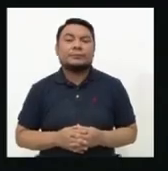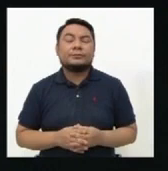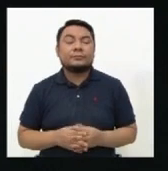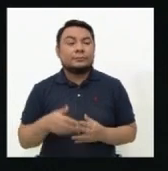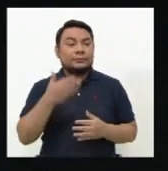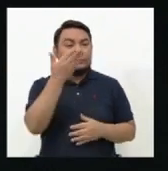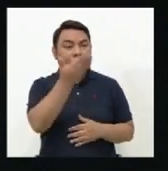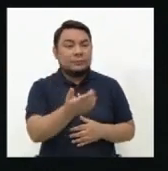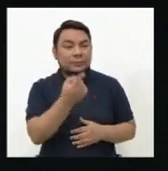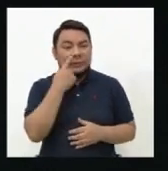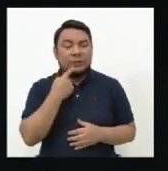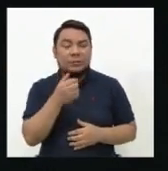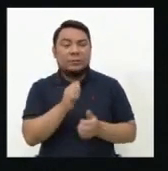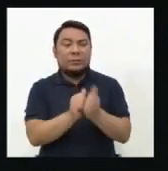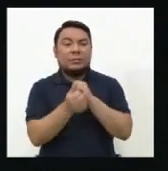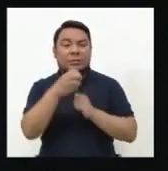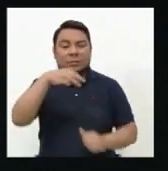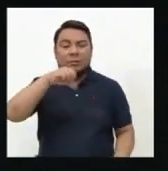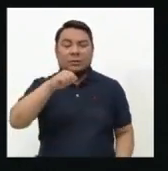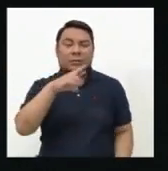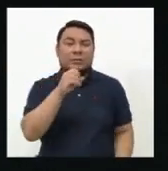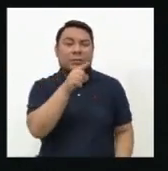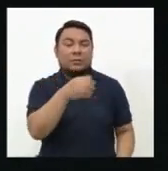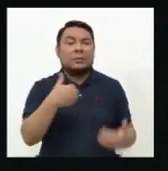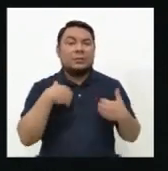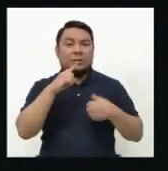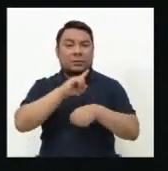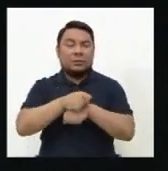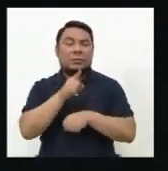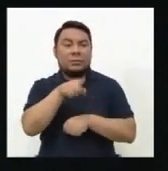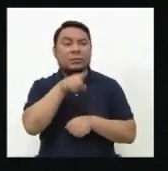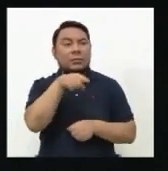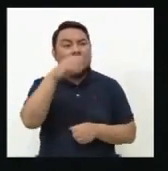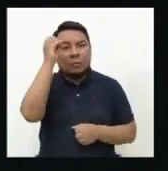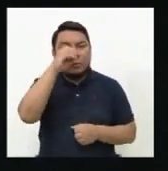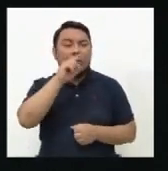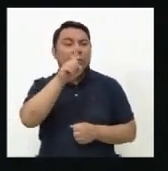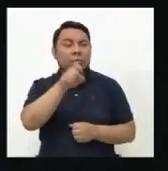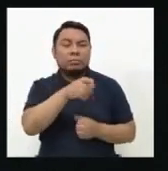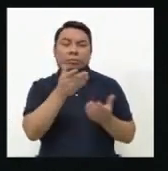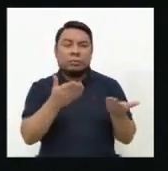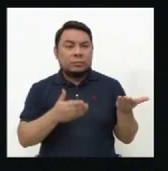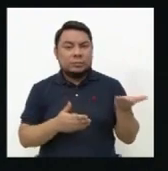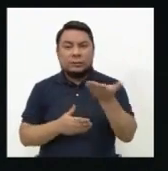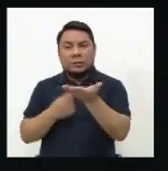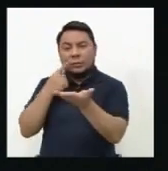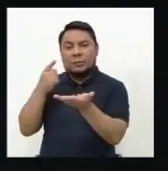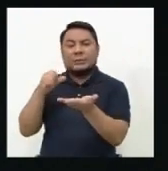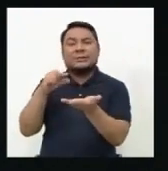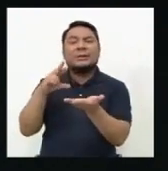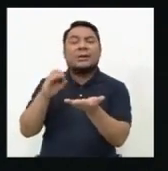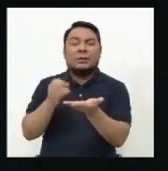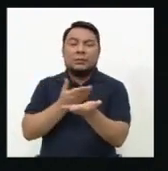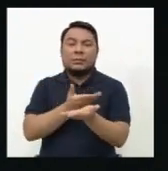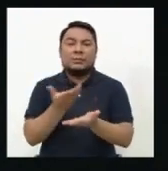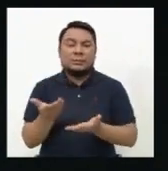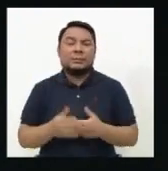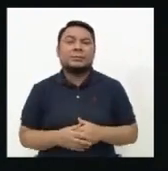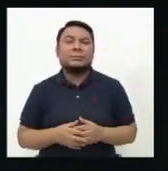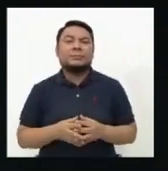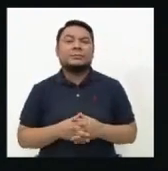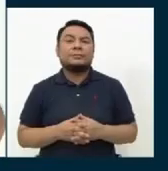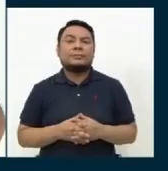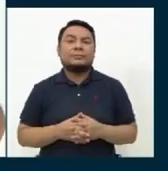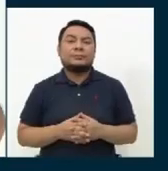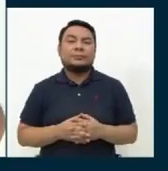Candidato Marco Cordori Carpio tiene un minuto para formular su réplica. El candidato segundo Sergio Vázquez Coronado. Adelante.